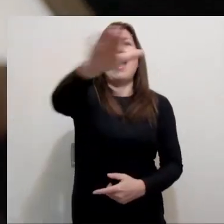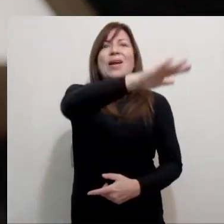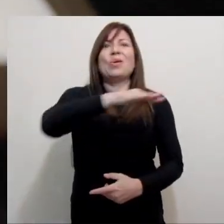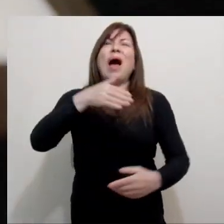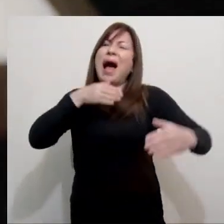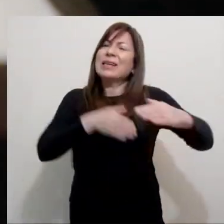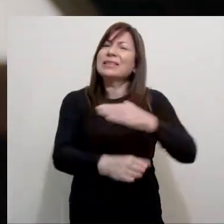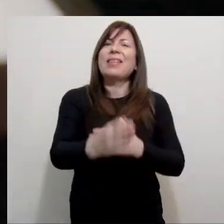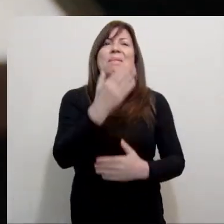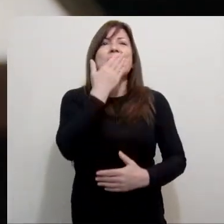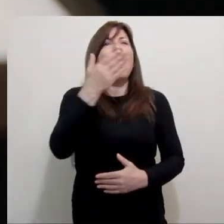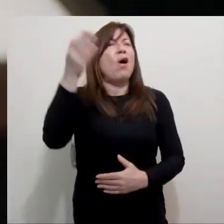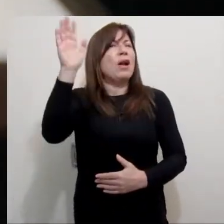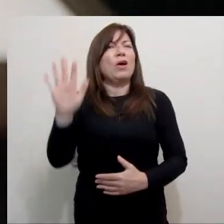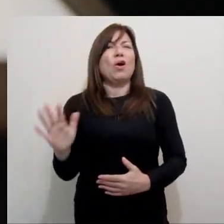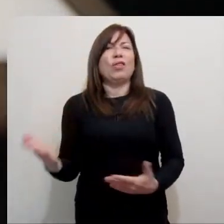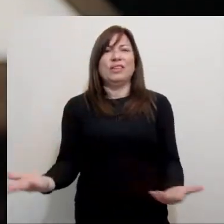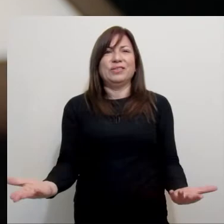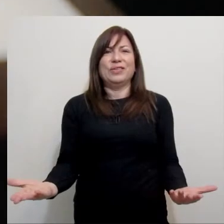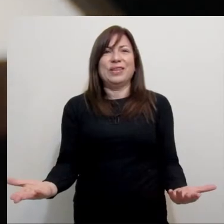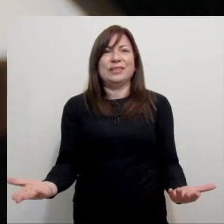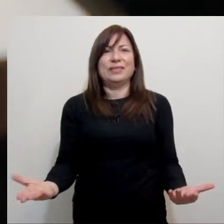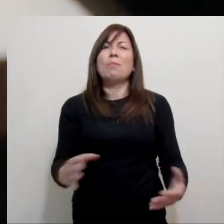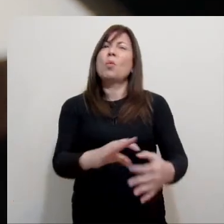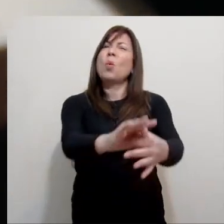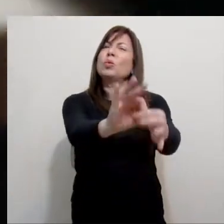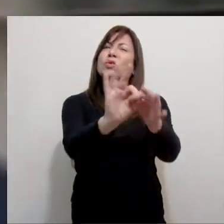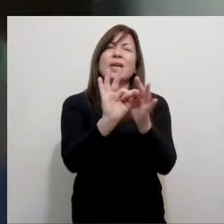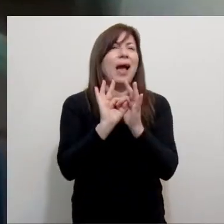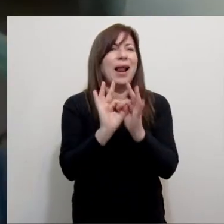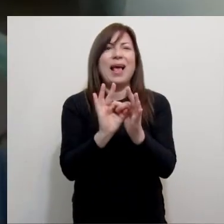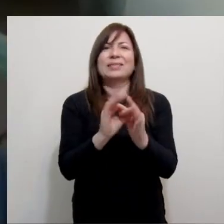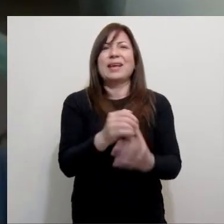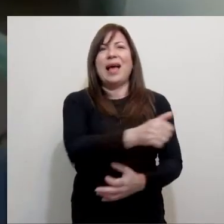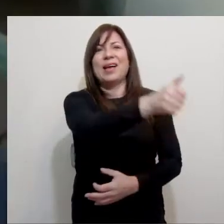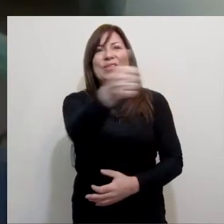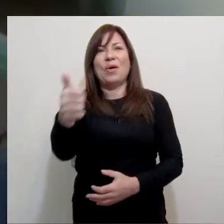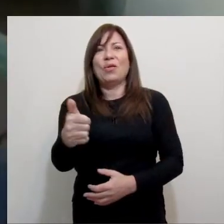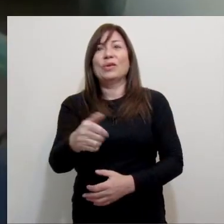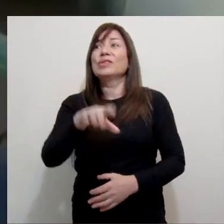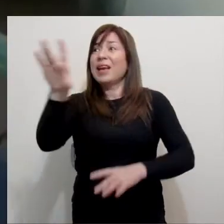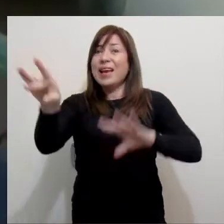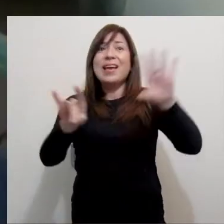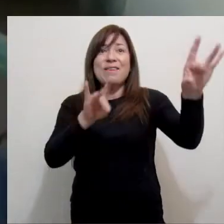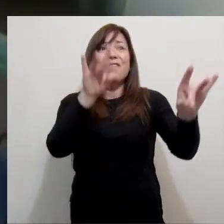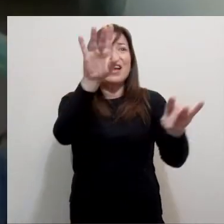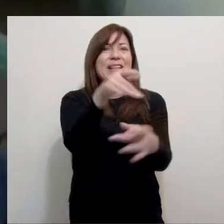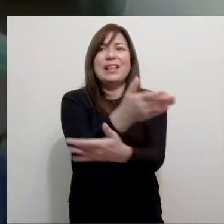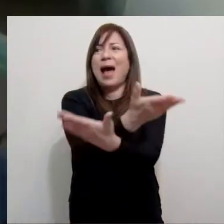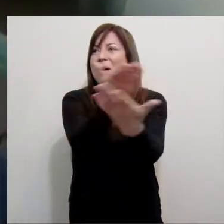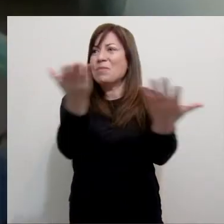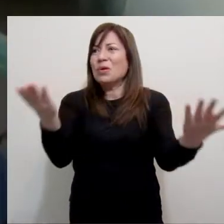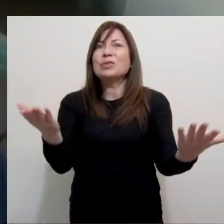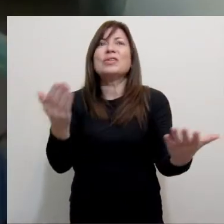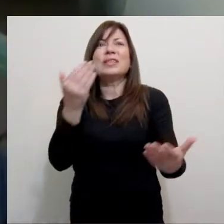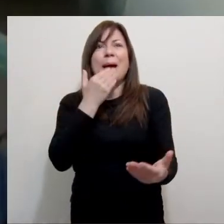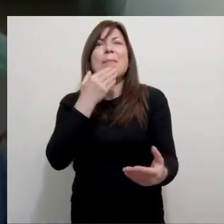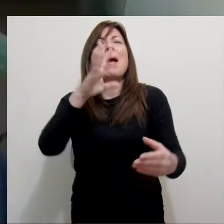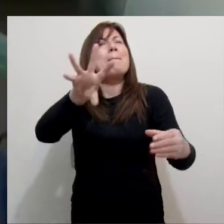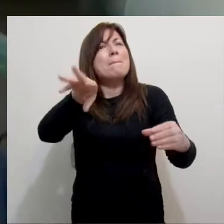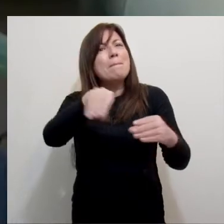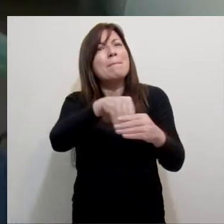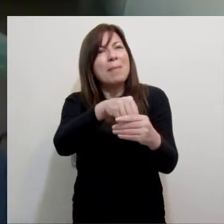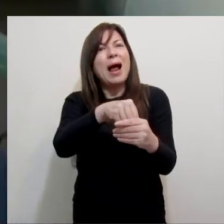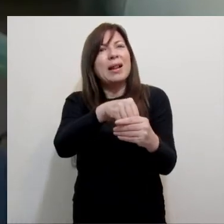los ciudadanos acceden a mejores condiciones de vida. Muchas gracias a todos y los invitamos a